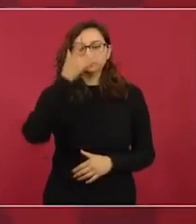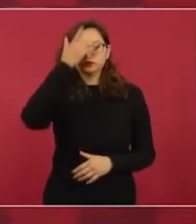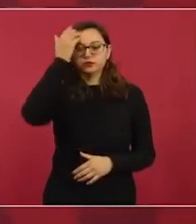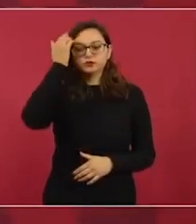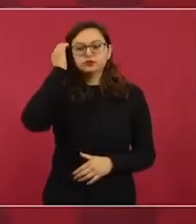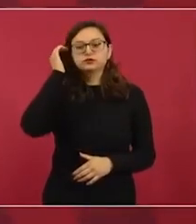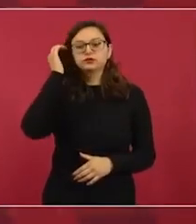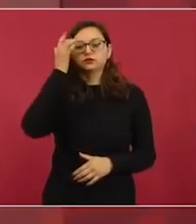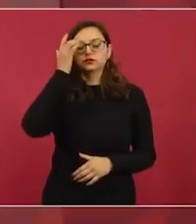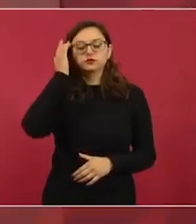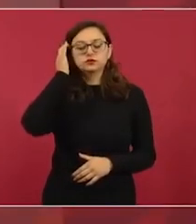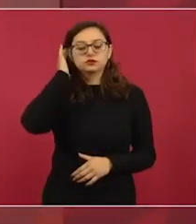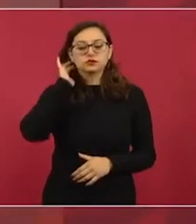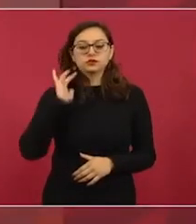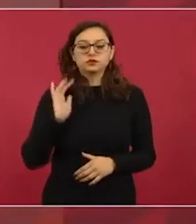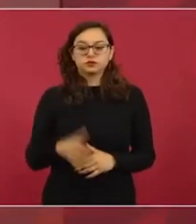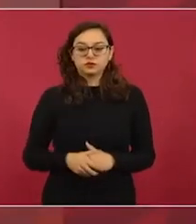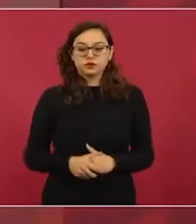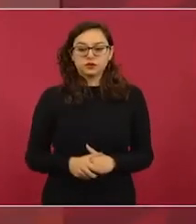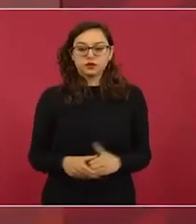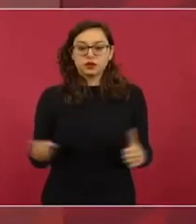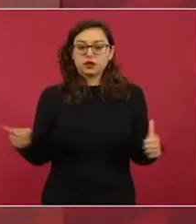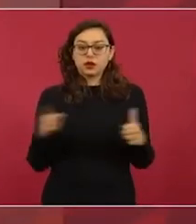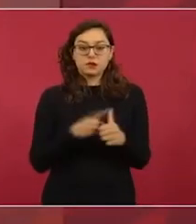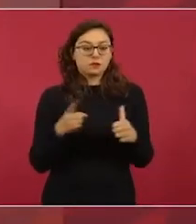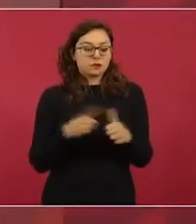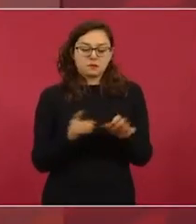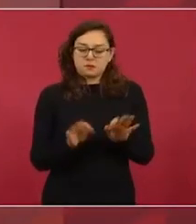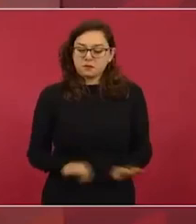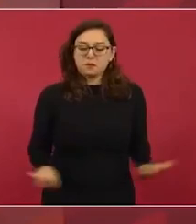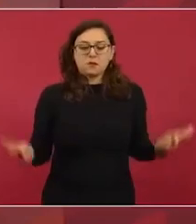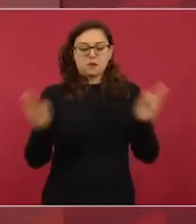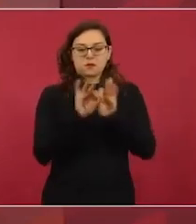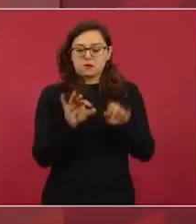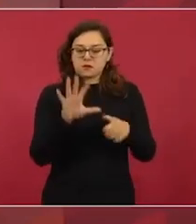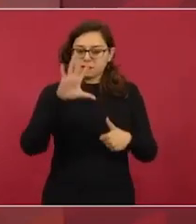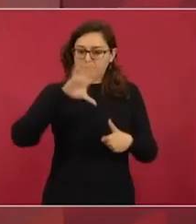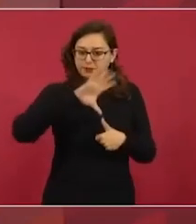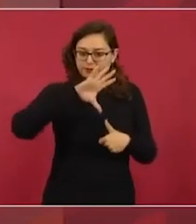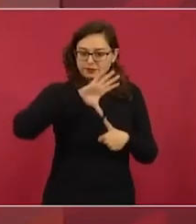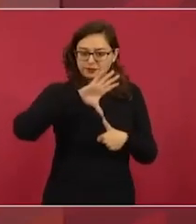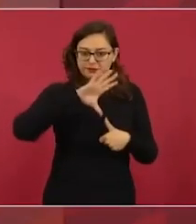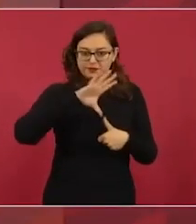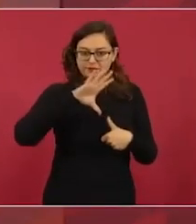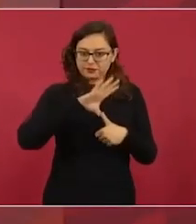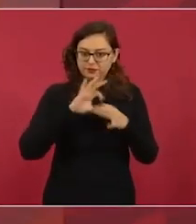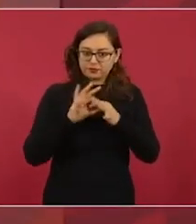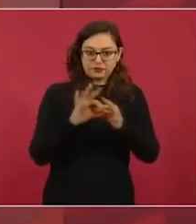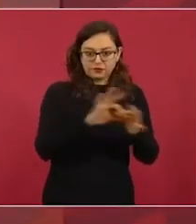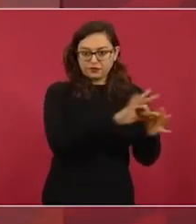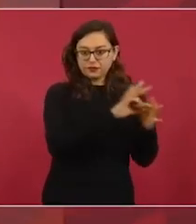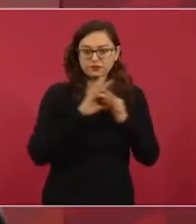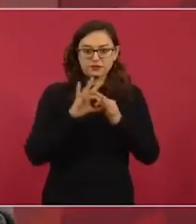Norte, eso lo estamos planteando. Además,